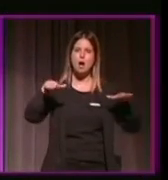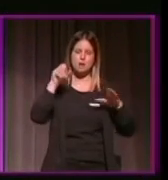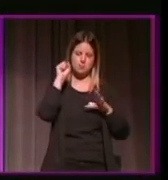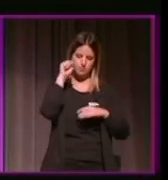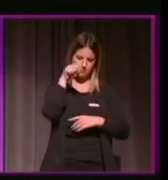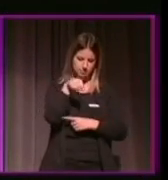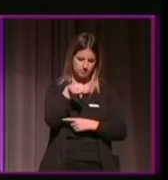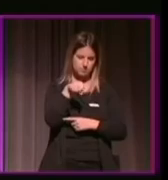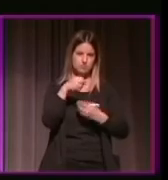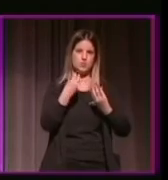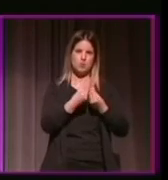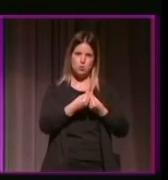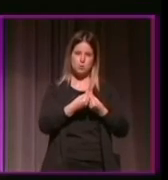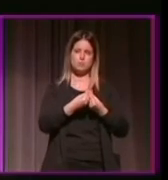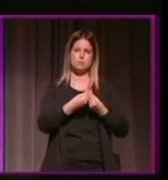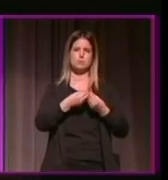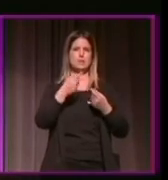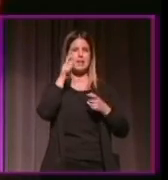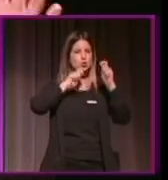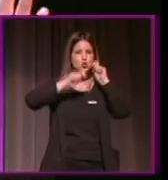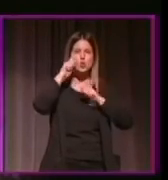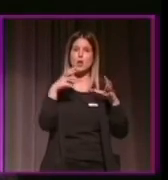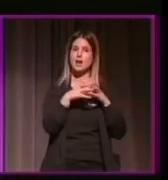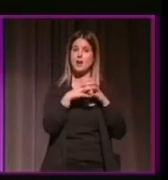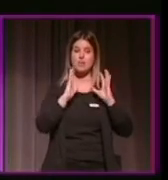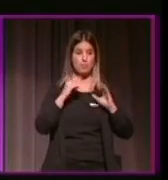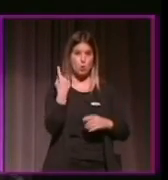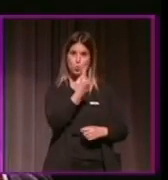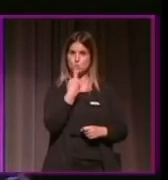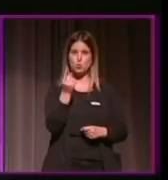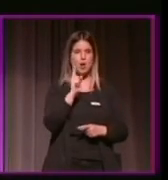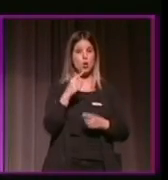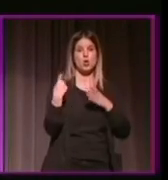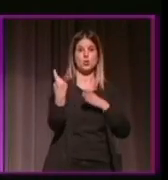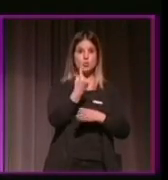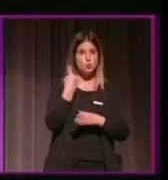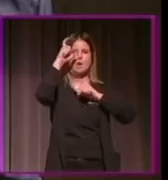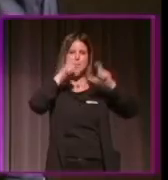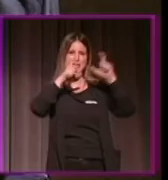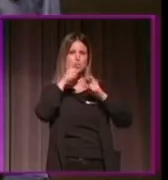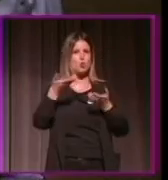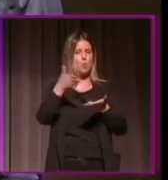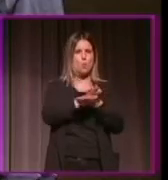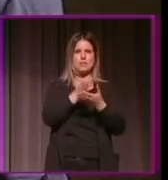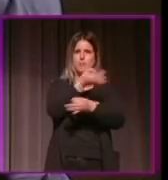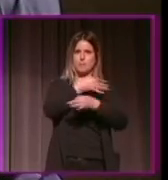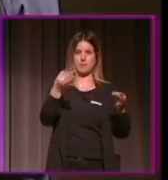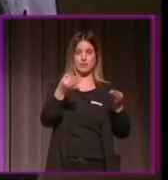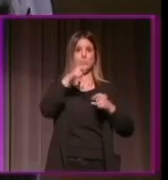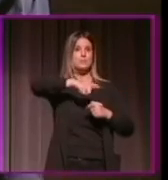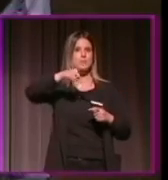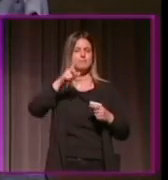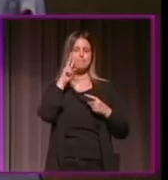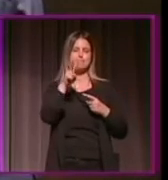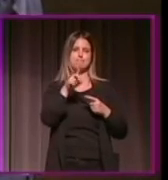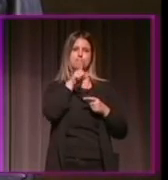sostiene las tenazas. Llora Granada, pero no está sola. La soledad no está sola. Y así lo entiende el pueblo con su